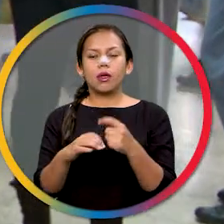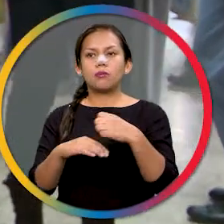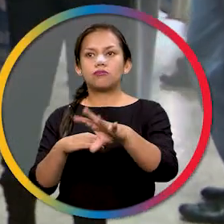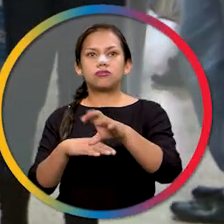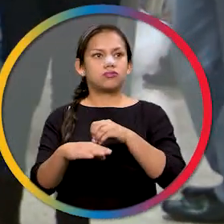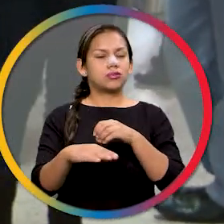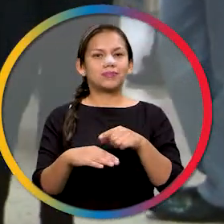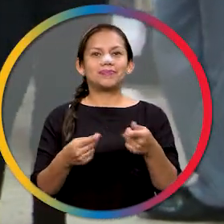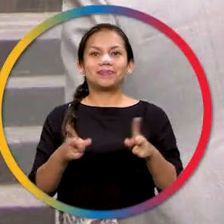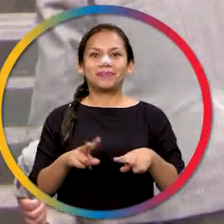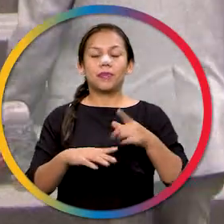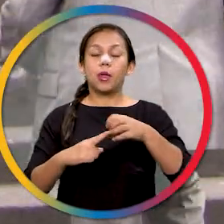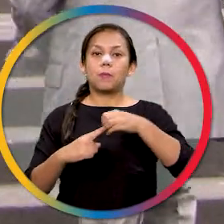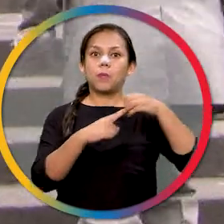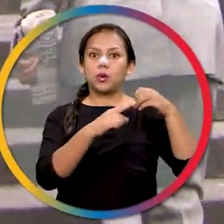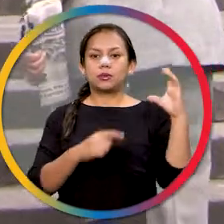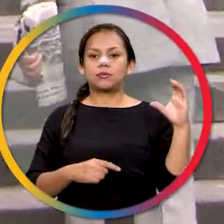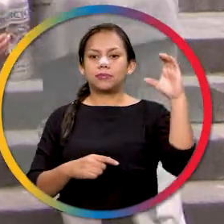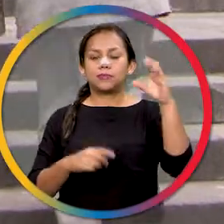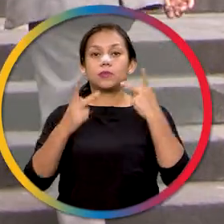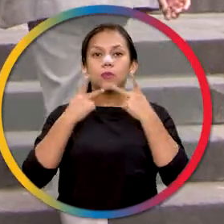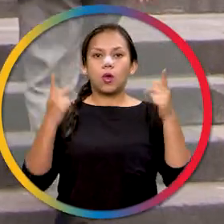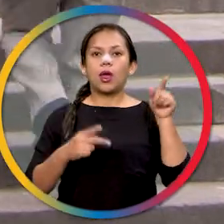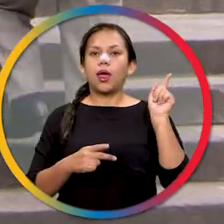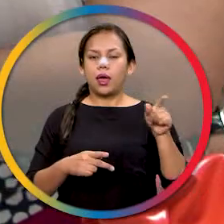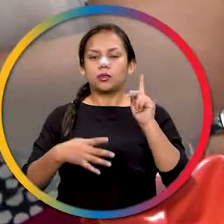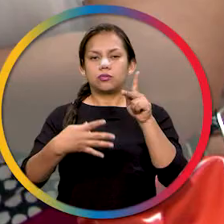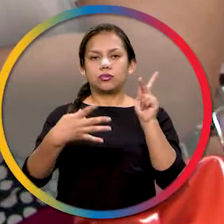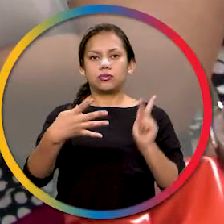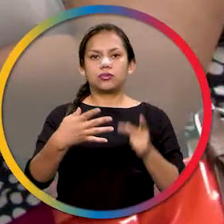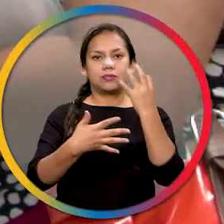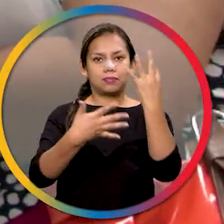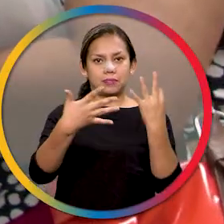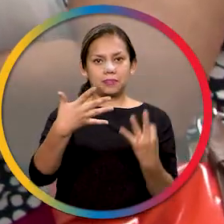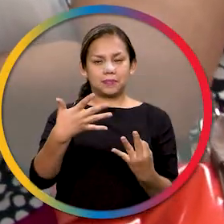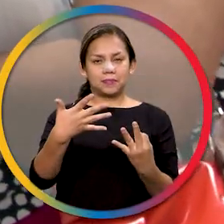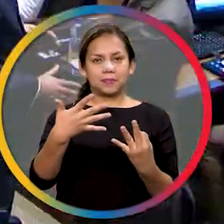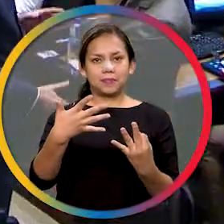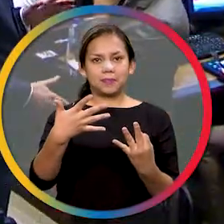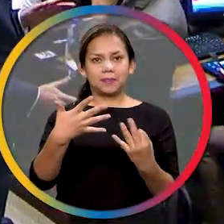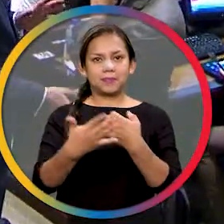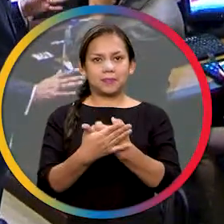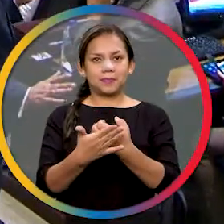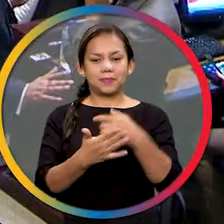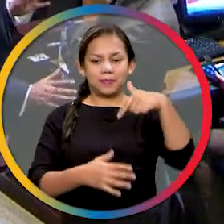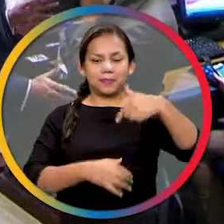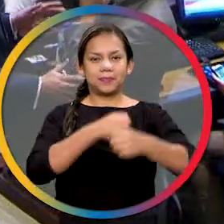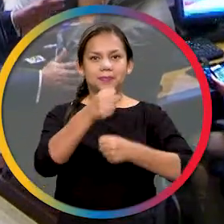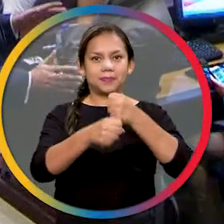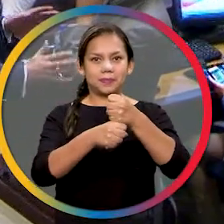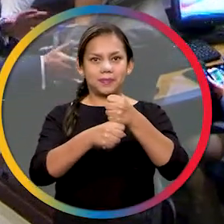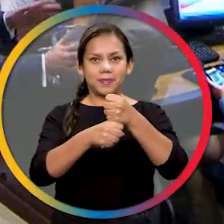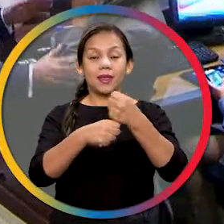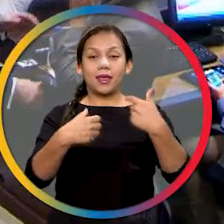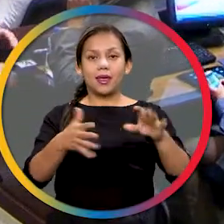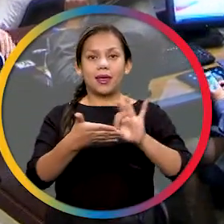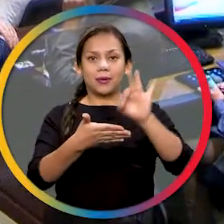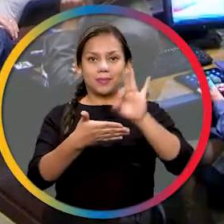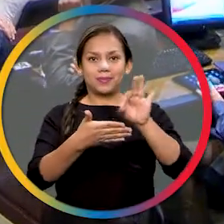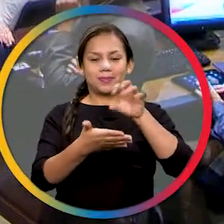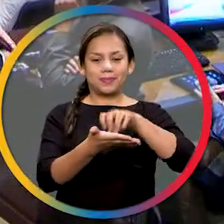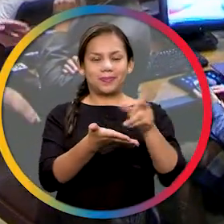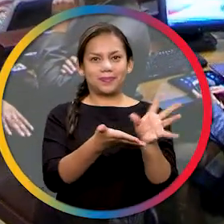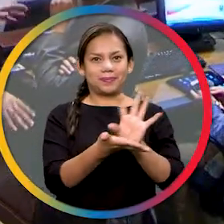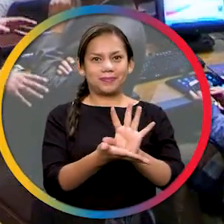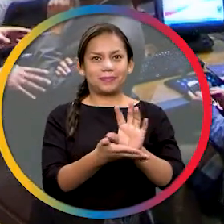empleo de recursos del Estado y priorizar la inversión pública son los ejes de la proforma presupuestaria para el ejercicio económico de este año,